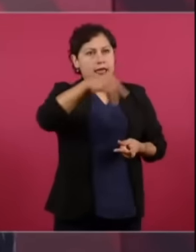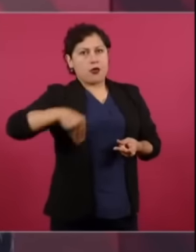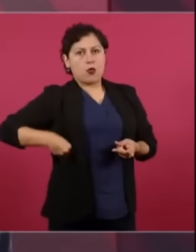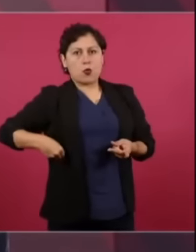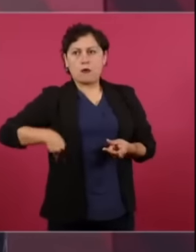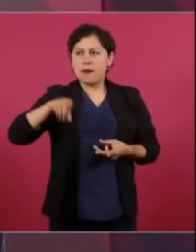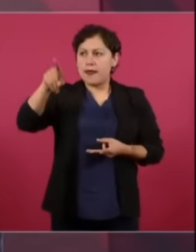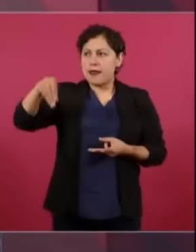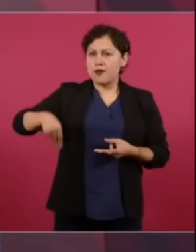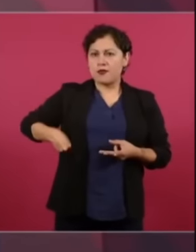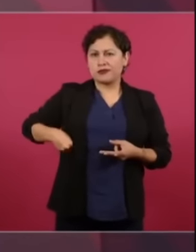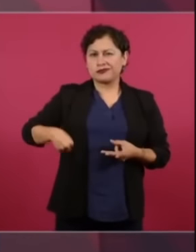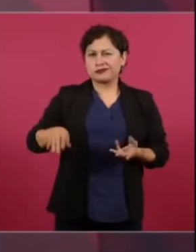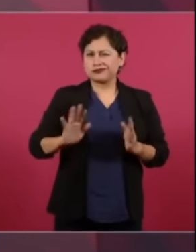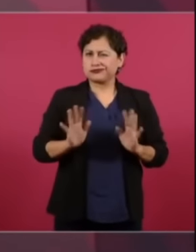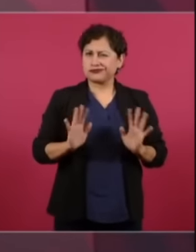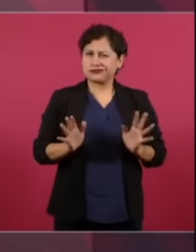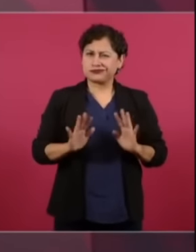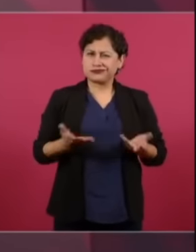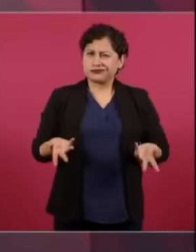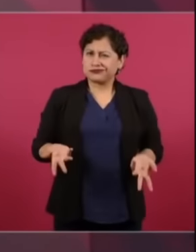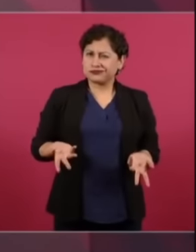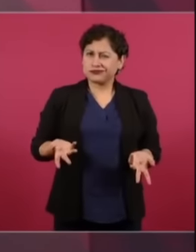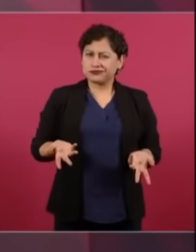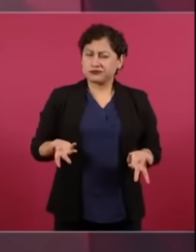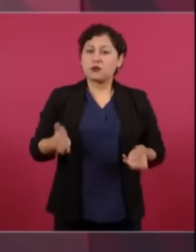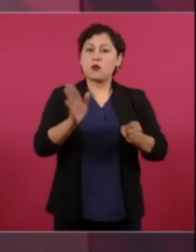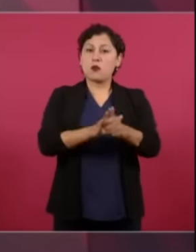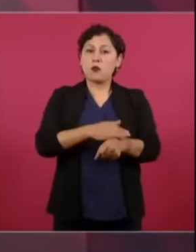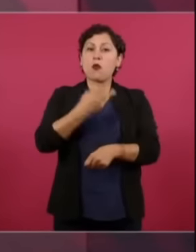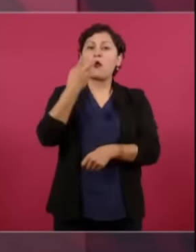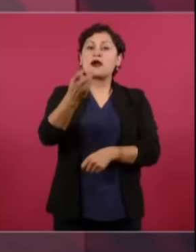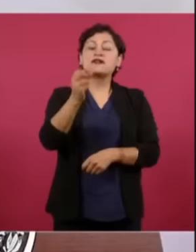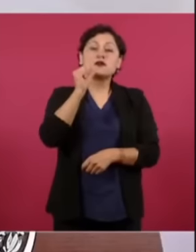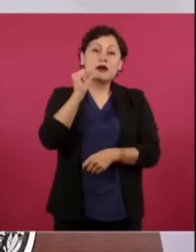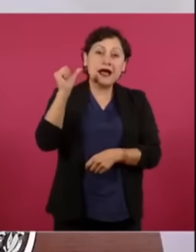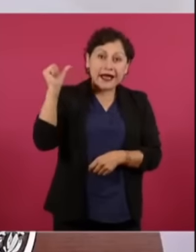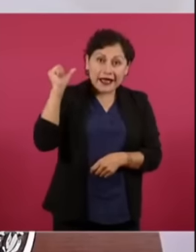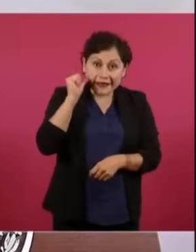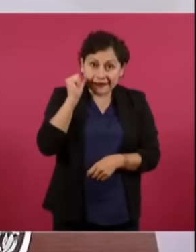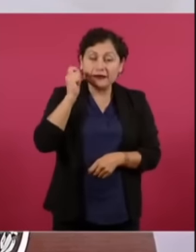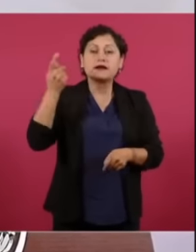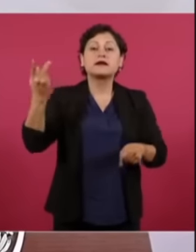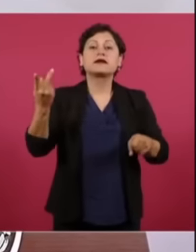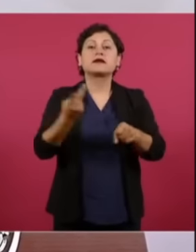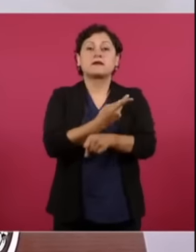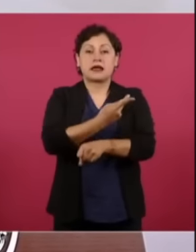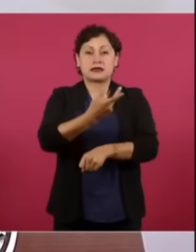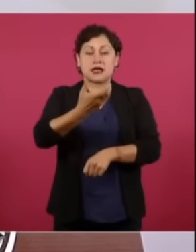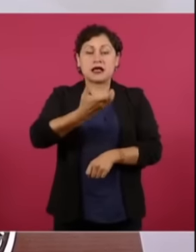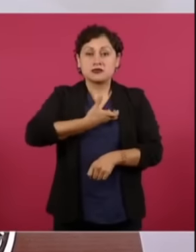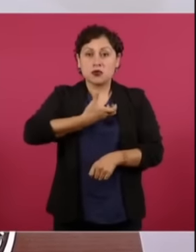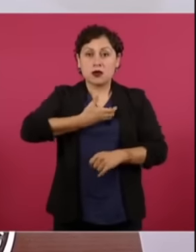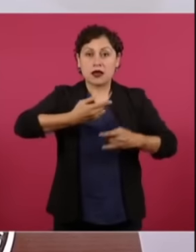un like. Dejen sus comentarios y vamos a ver como el presidente López Obrador no aguantó más y para en